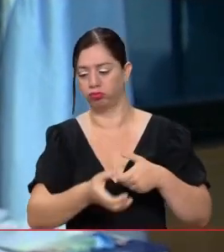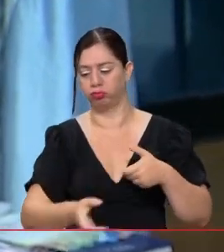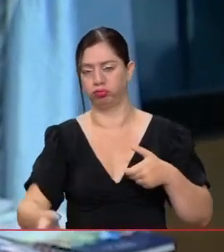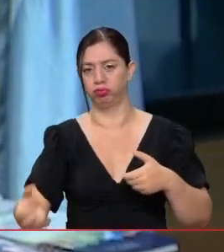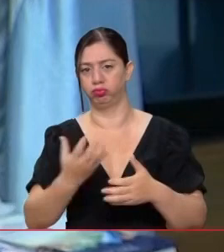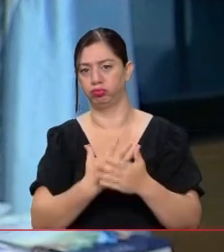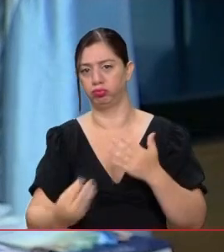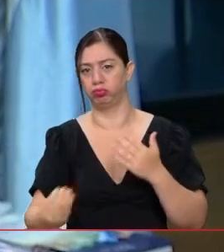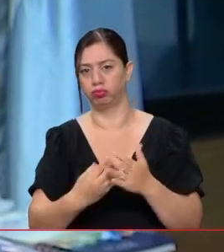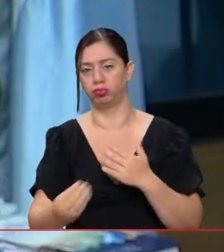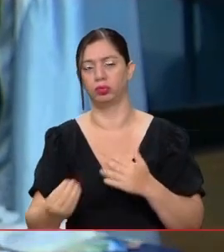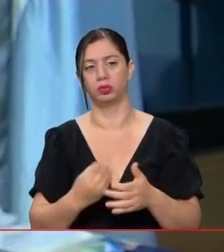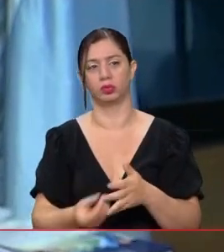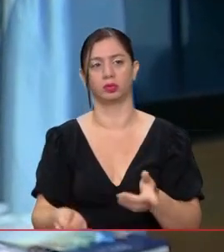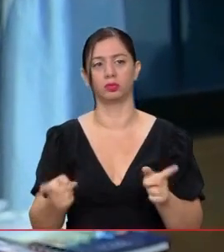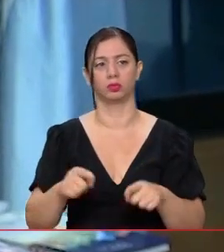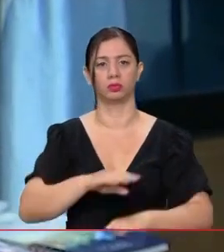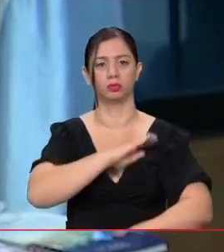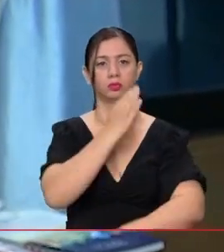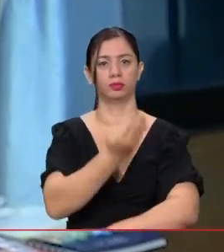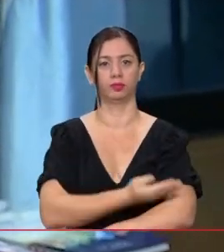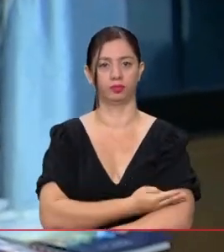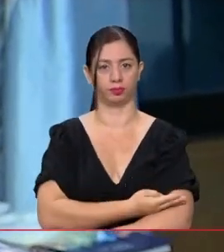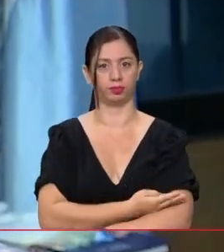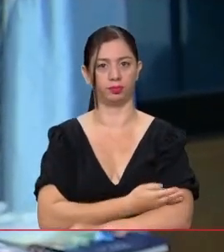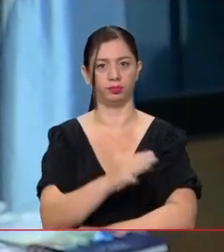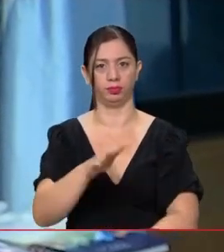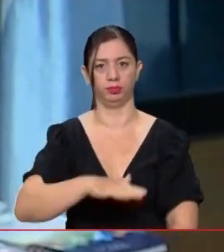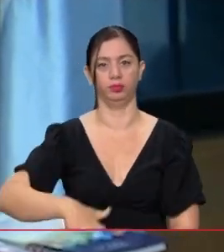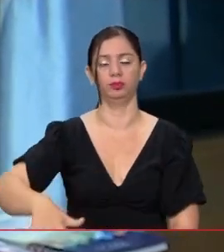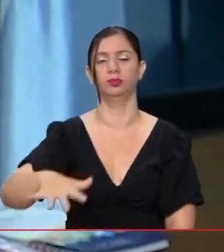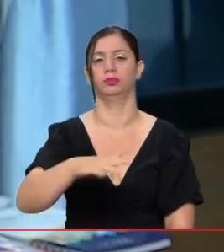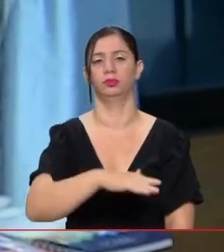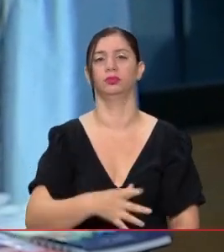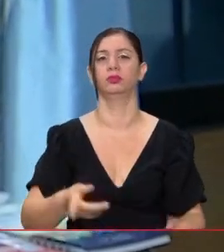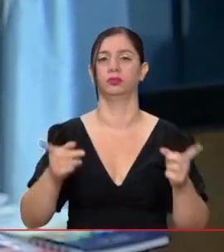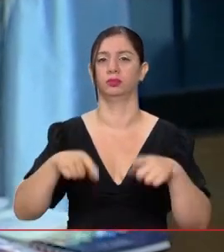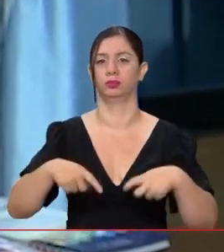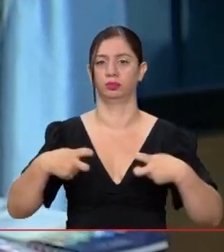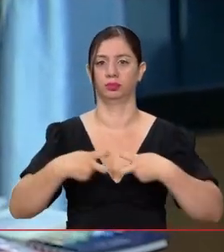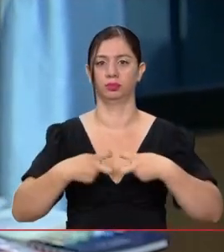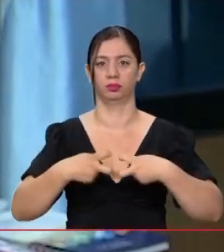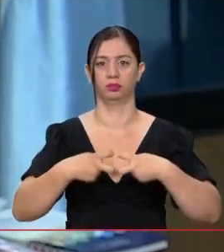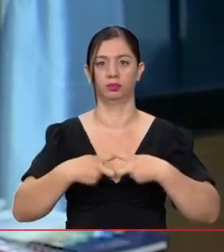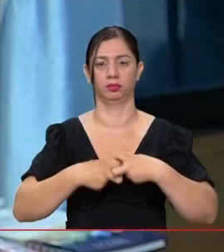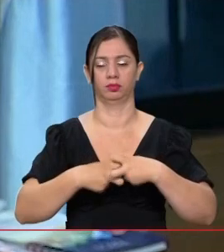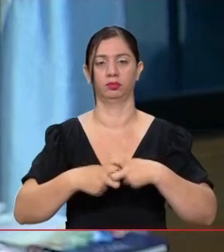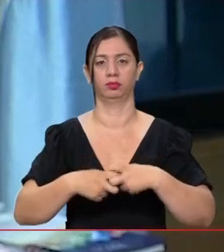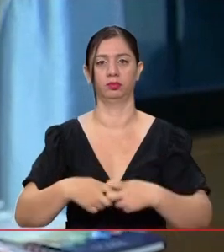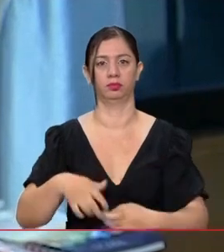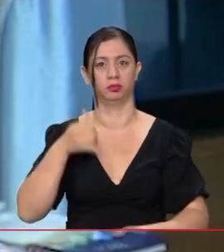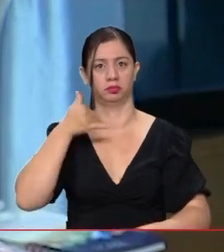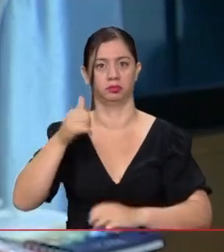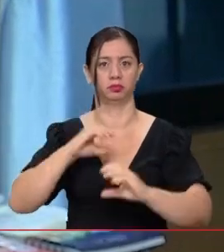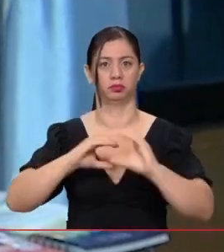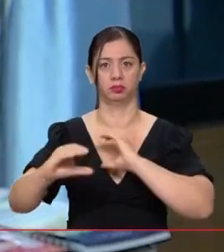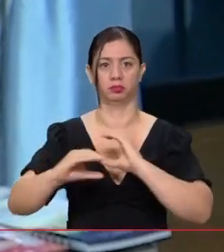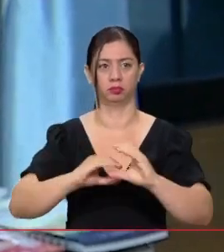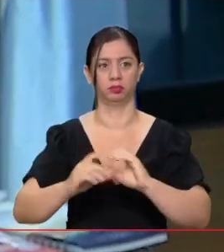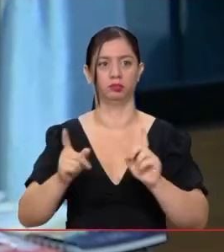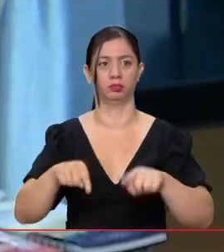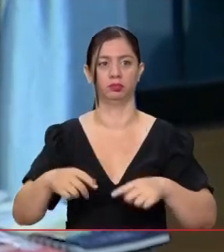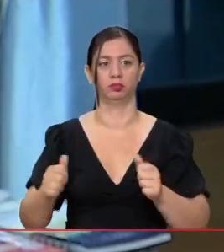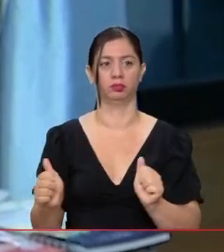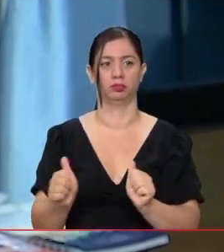la podamos hacer para el fortalecimiento de este sector, sino para también energía y telecomunicaciones y, por qué no, la compañía,